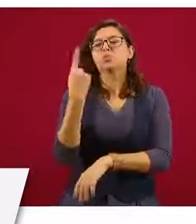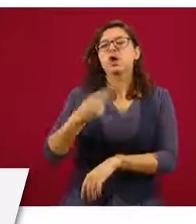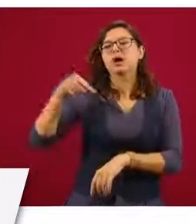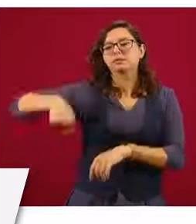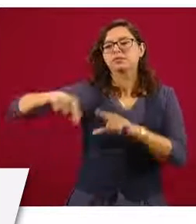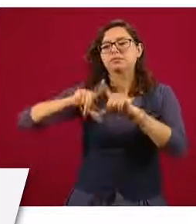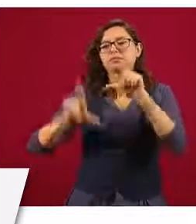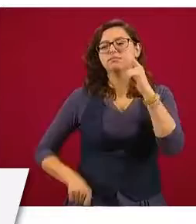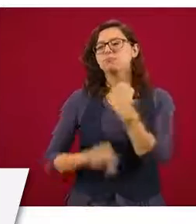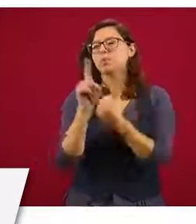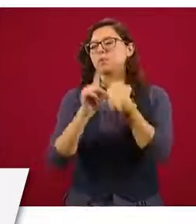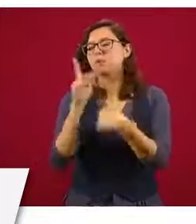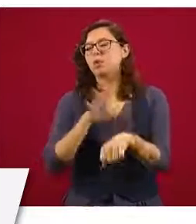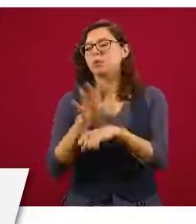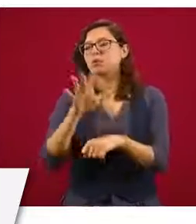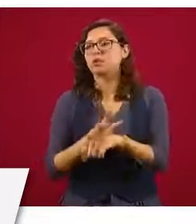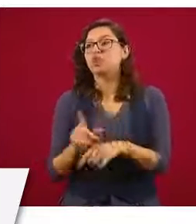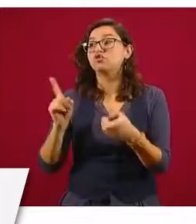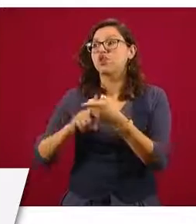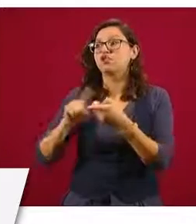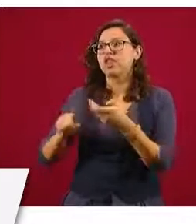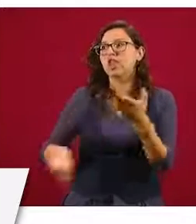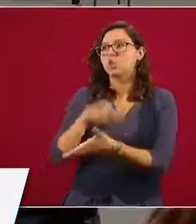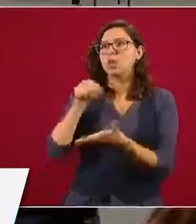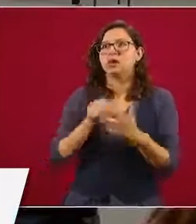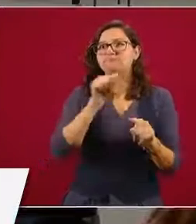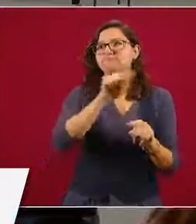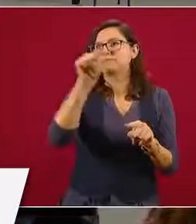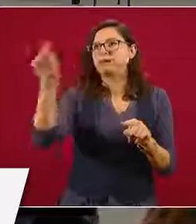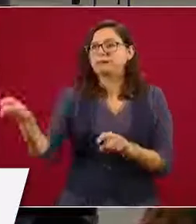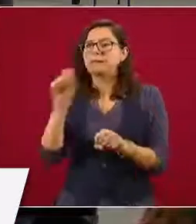algunos servicios adicionales como el seguro. Muchas gracias. Gracias.